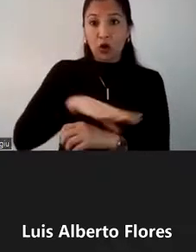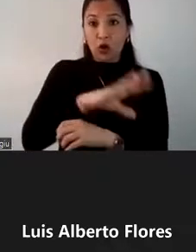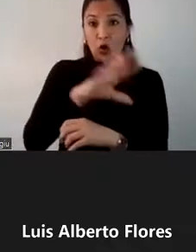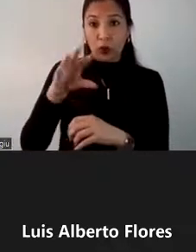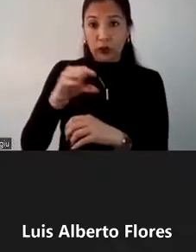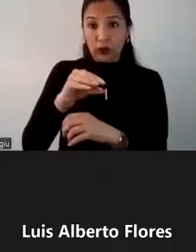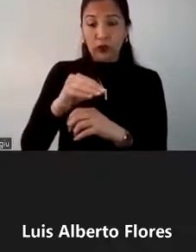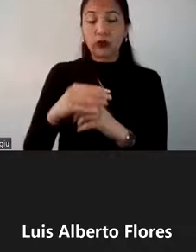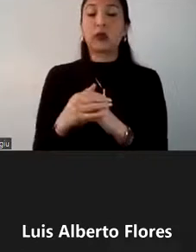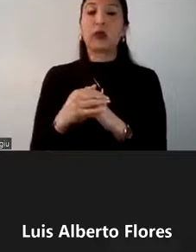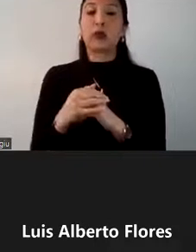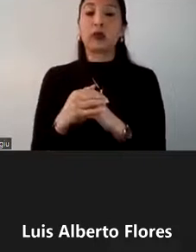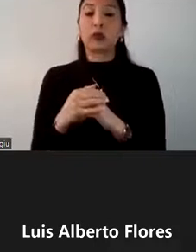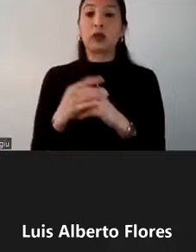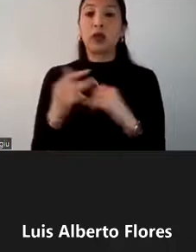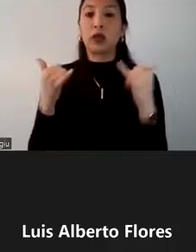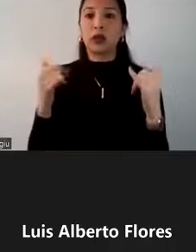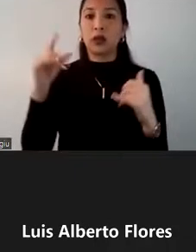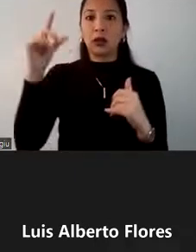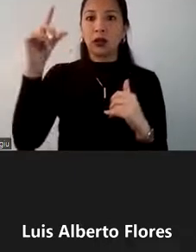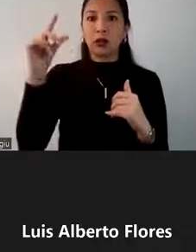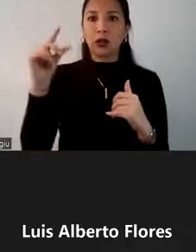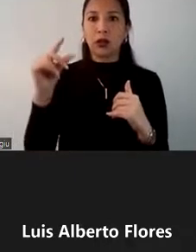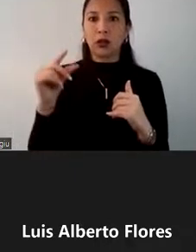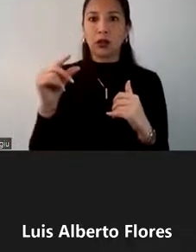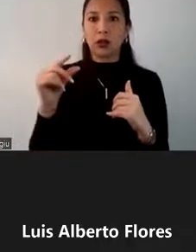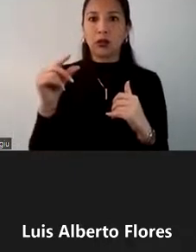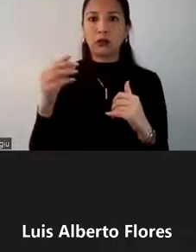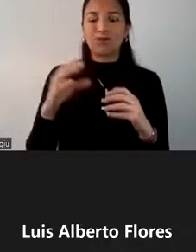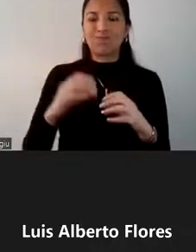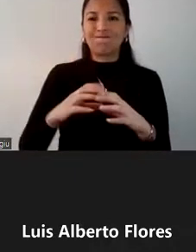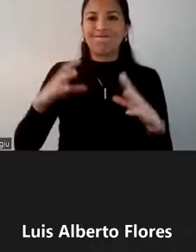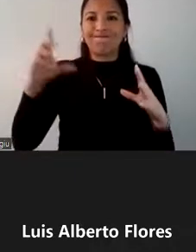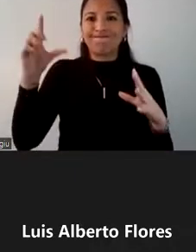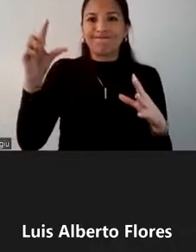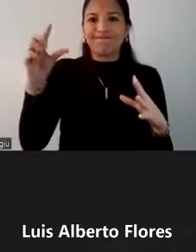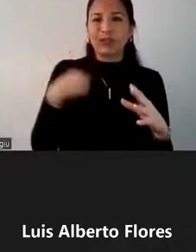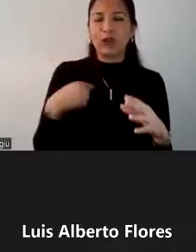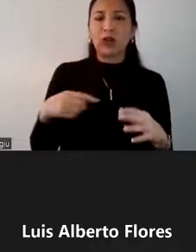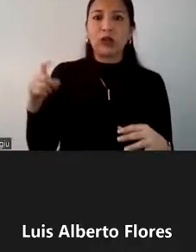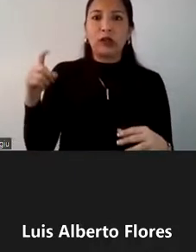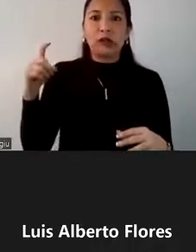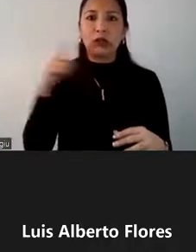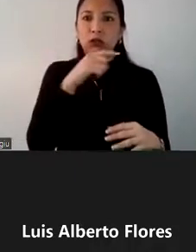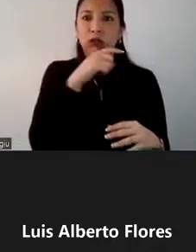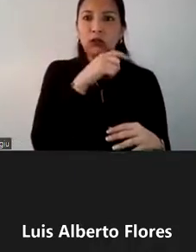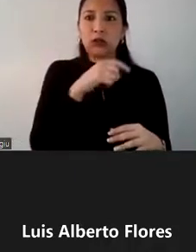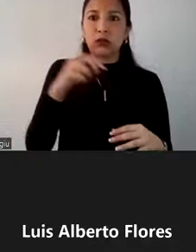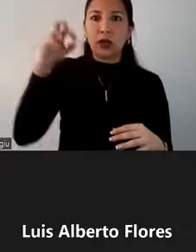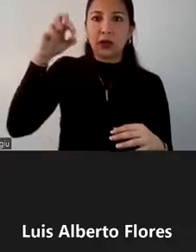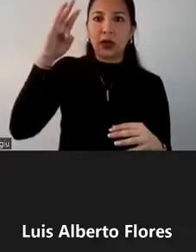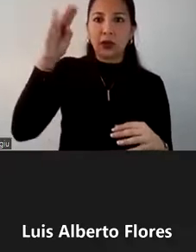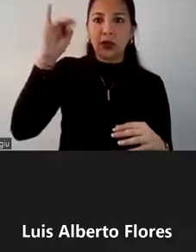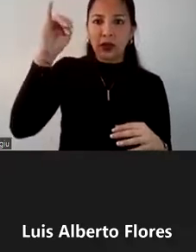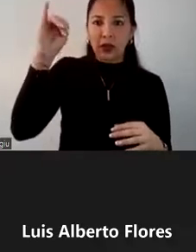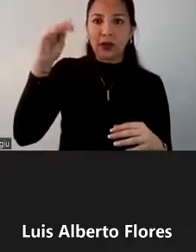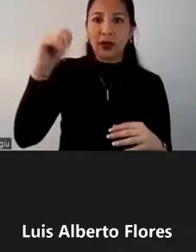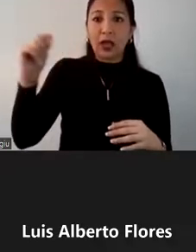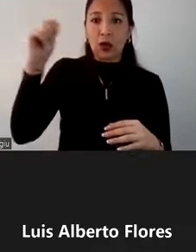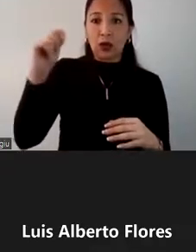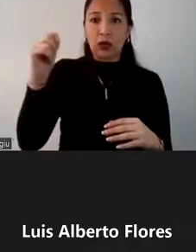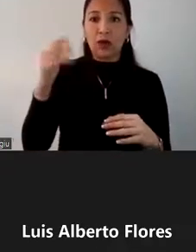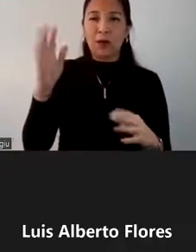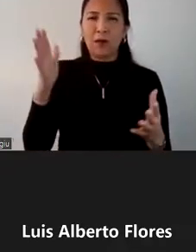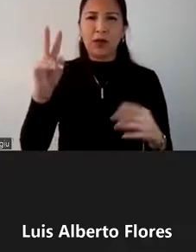pandemia, esta desaceleración fue mucho peor y sufrió el PBI ecuatoriano una gran contracción de